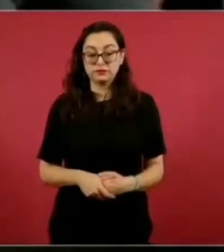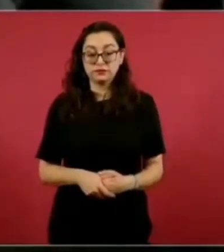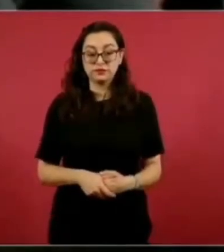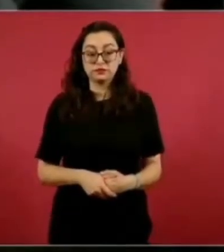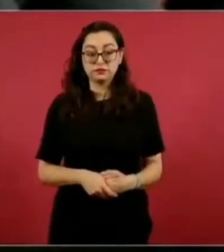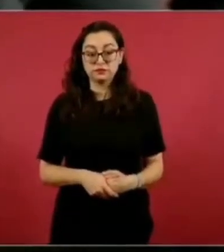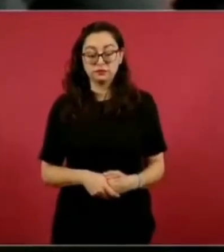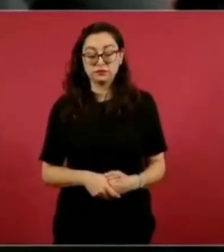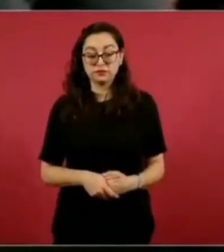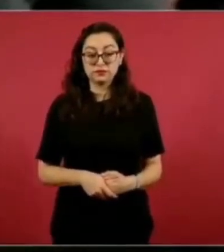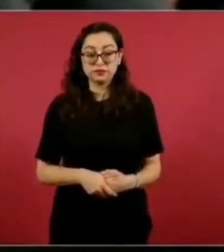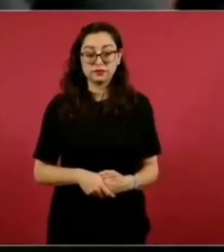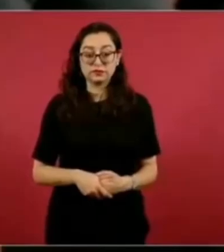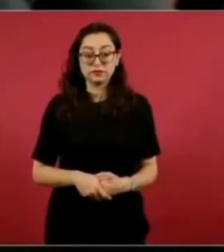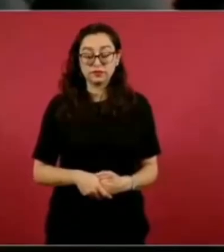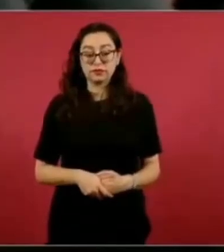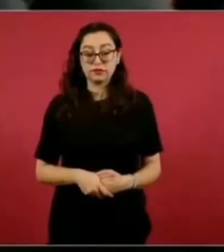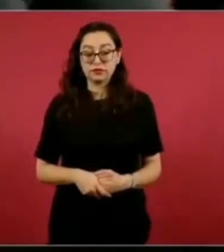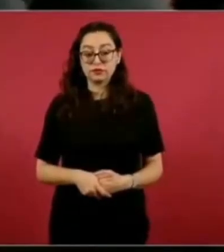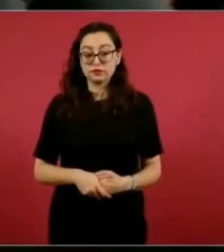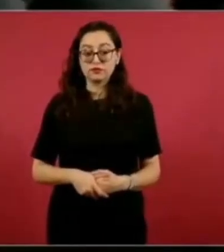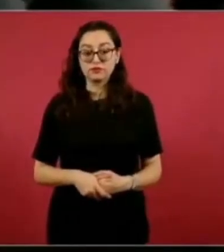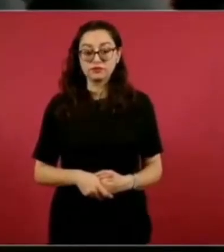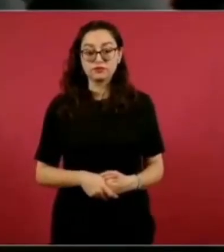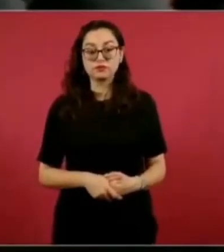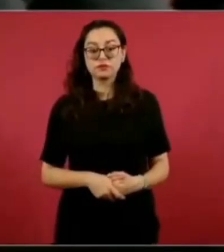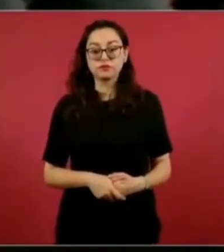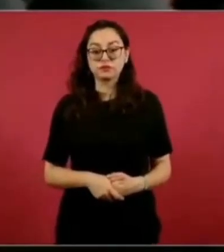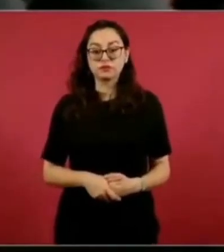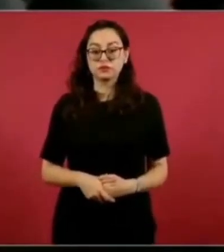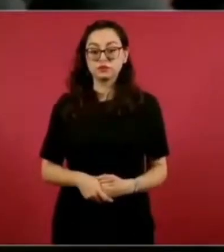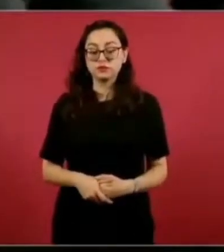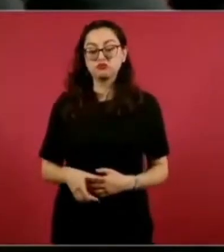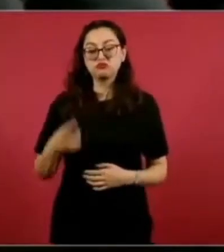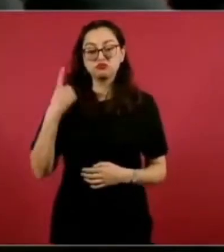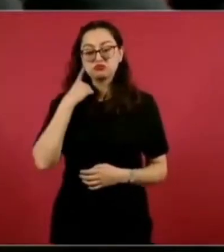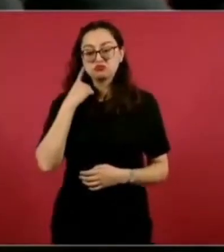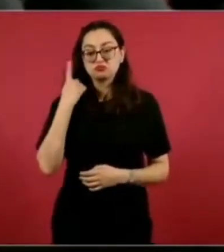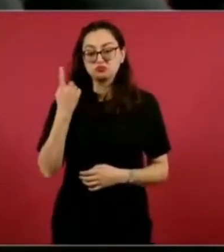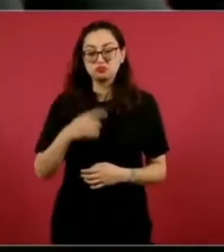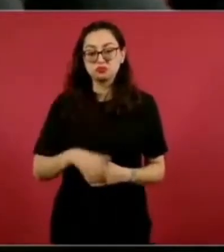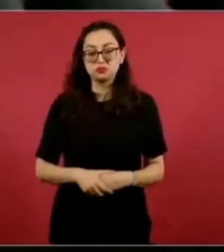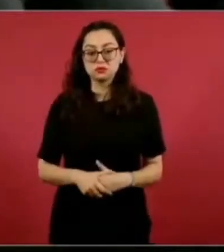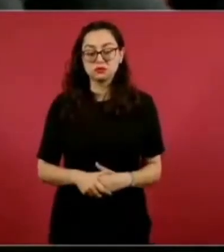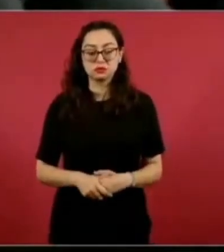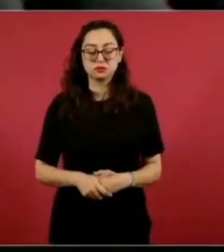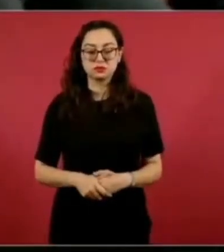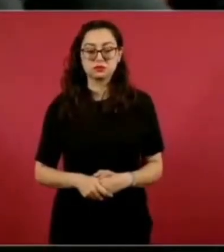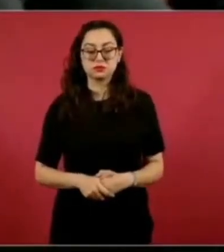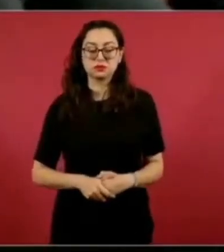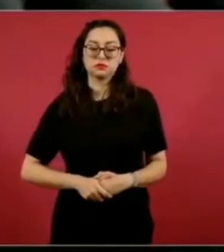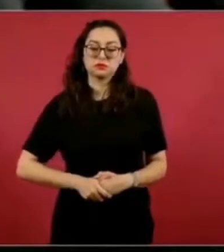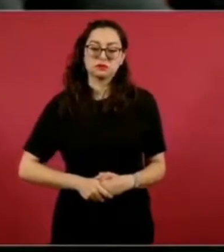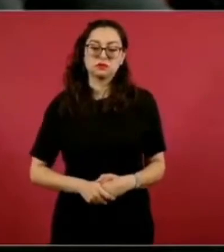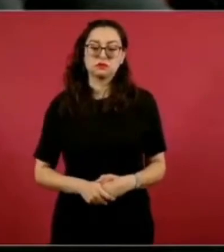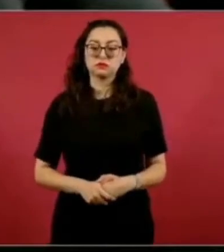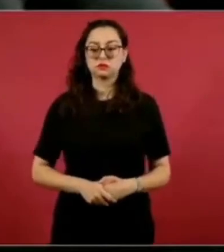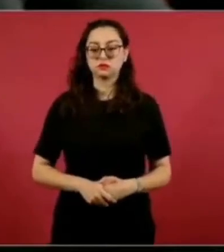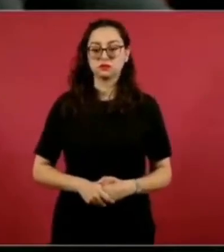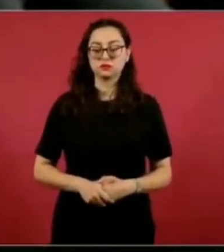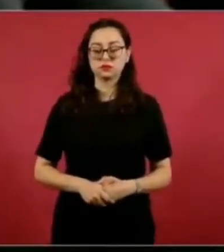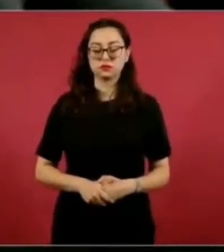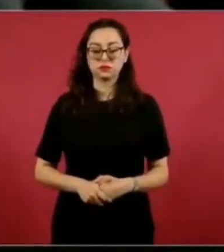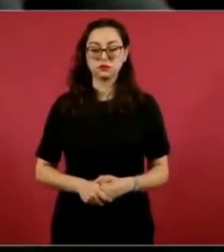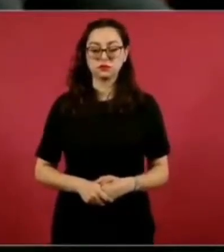violencia que ha habido por parte de estos grupos? Sin embargo, este Larry Parker, por favor,